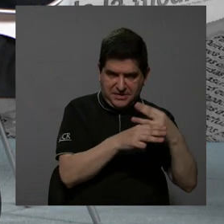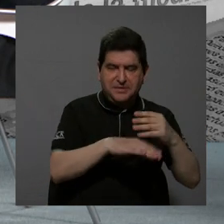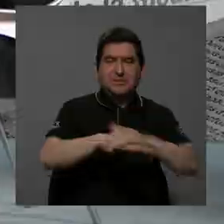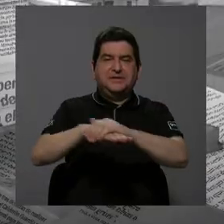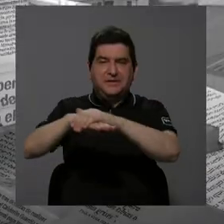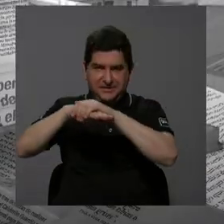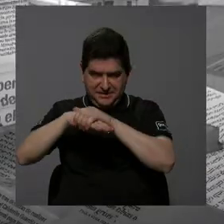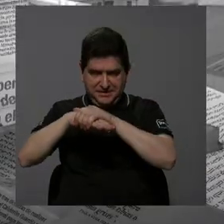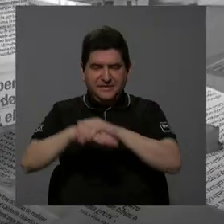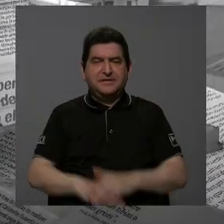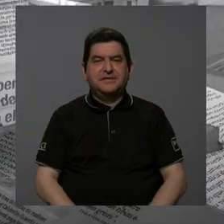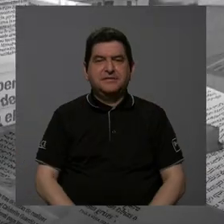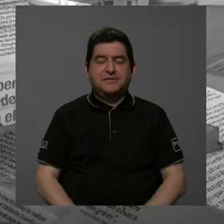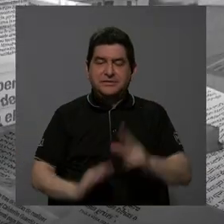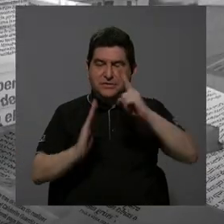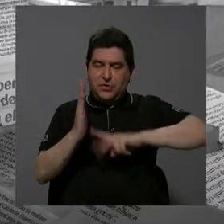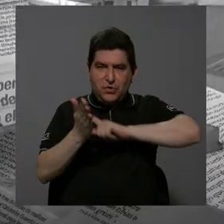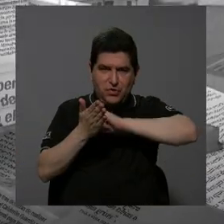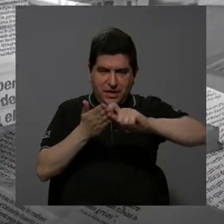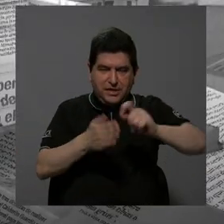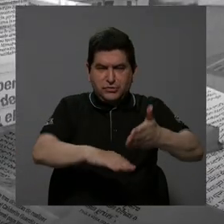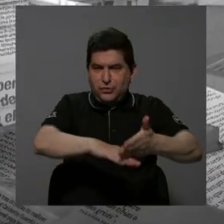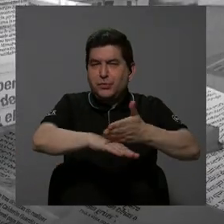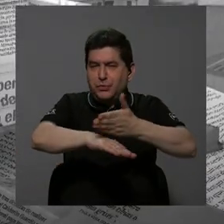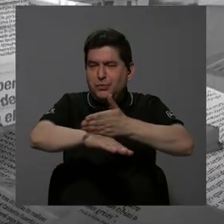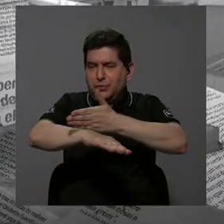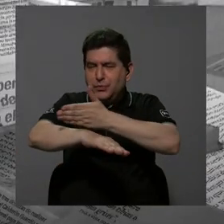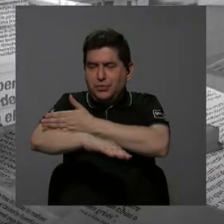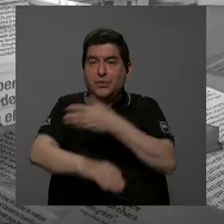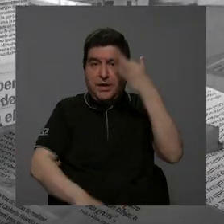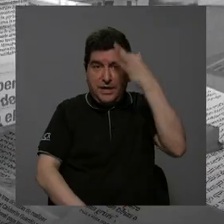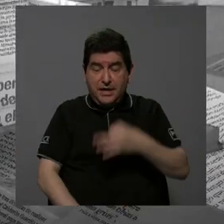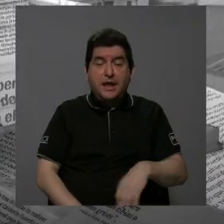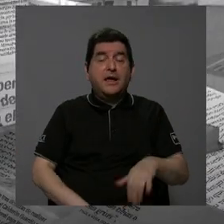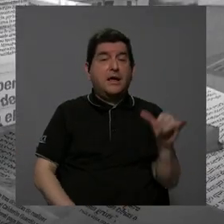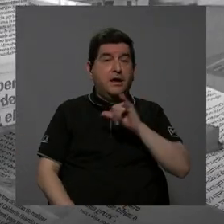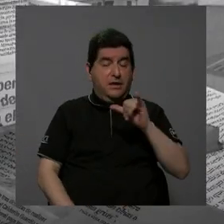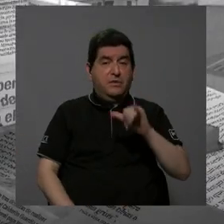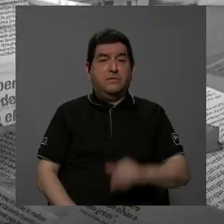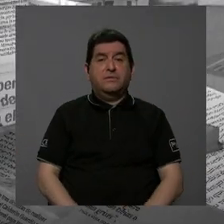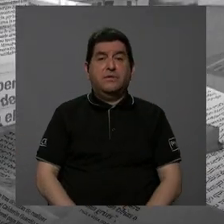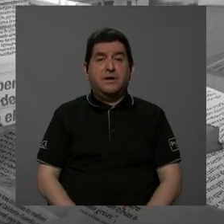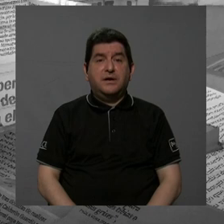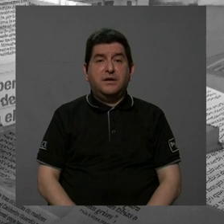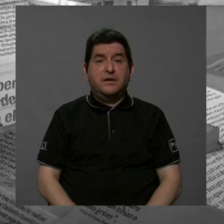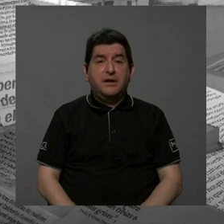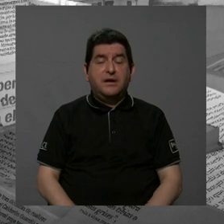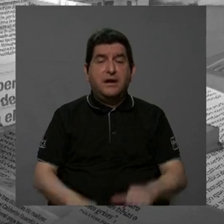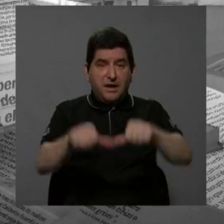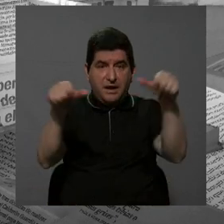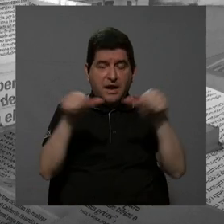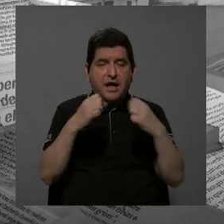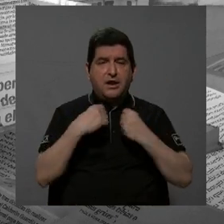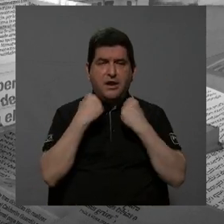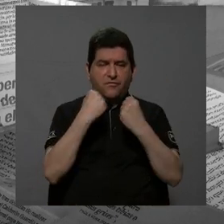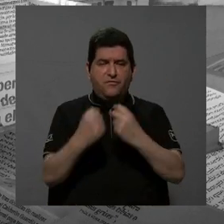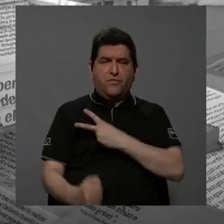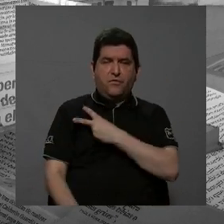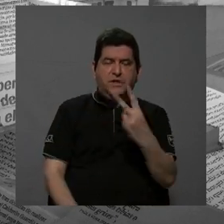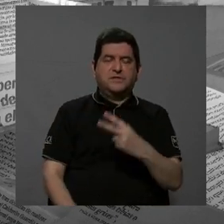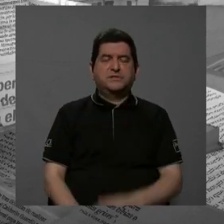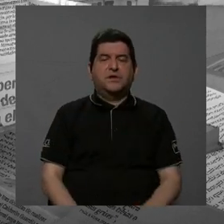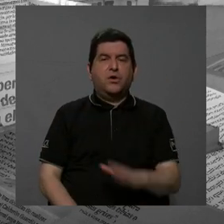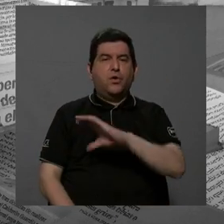inglés, estamos con lectoescritura avanzando cada vez más y creemos que se debería hacer también en estas áreas de fuerza de voluntad o